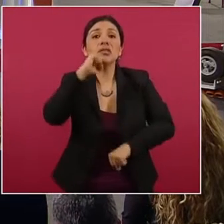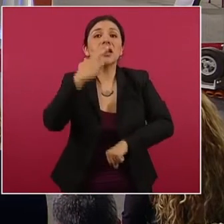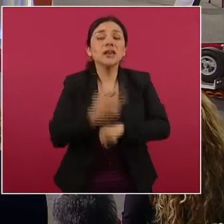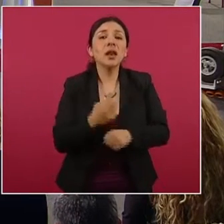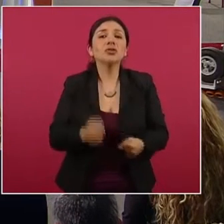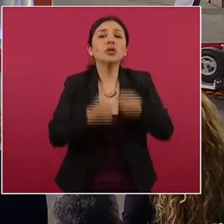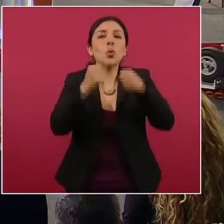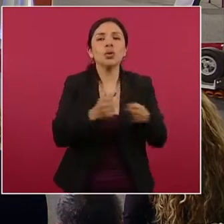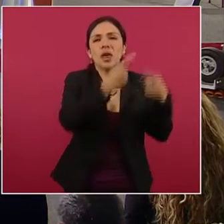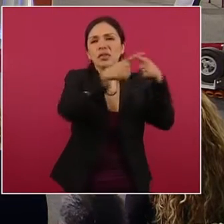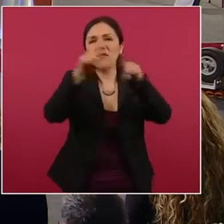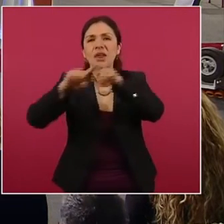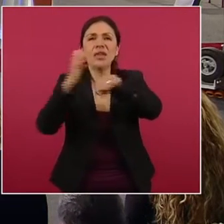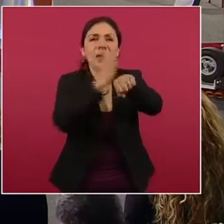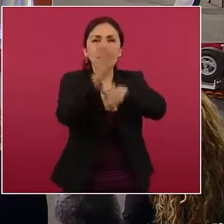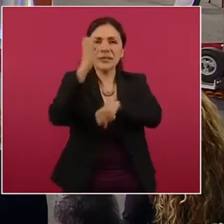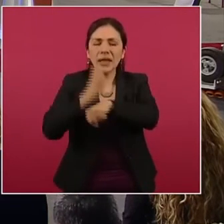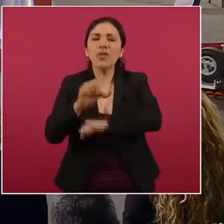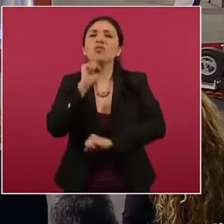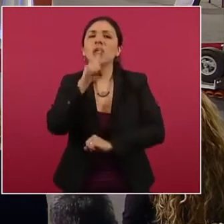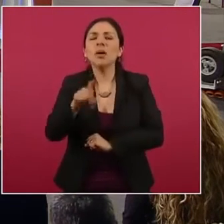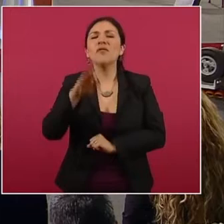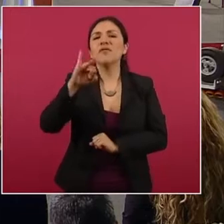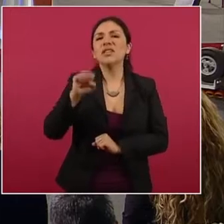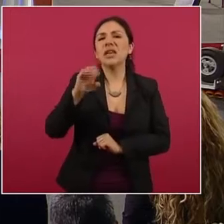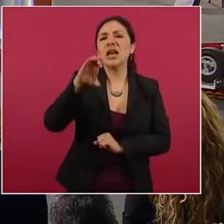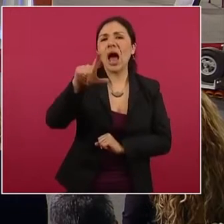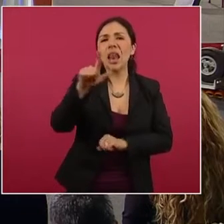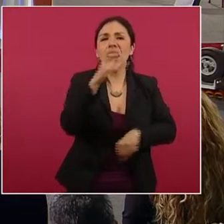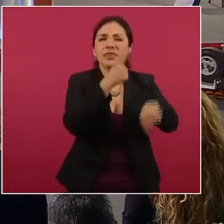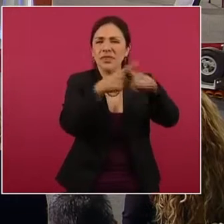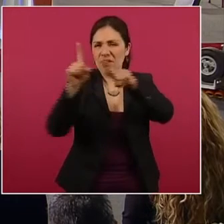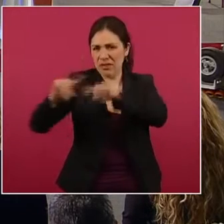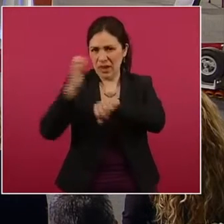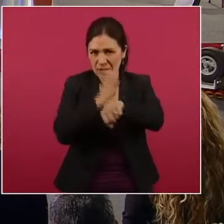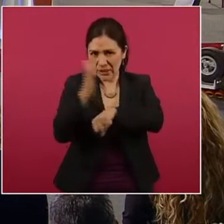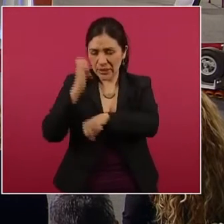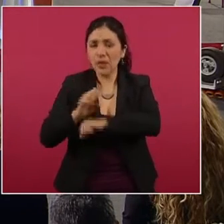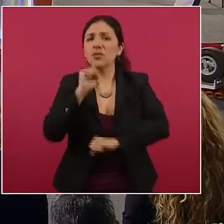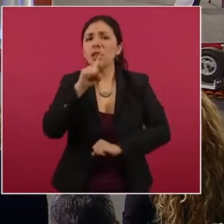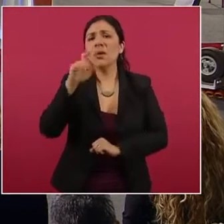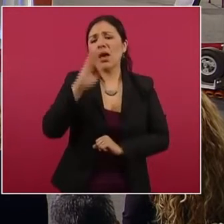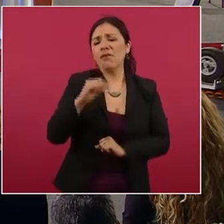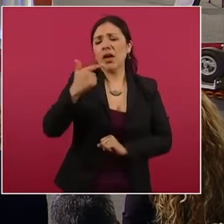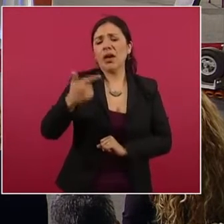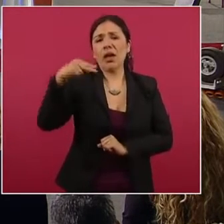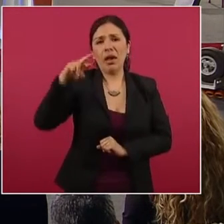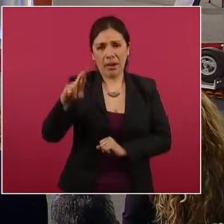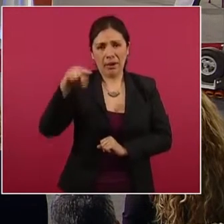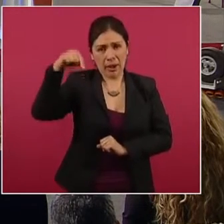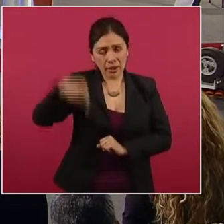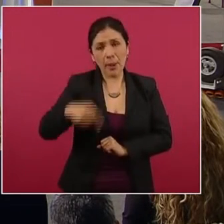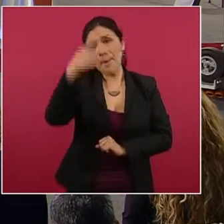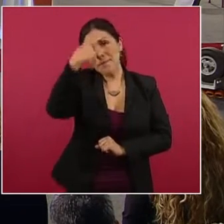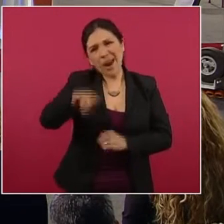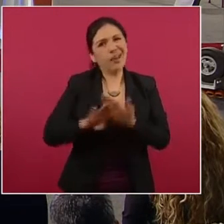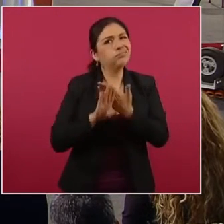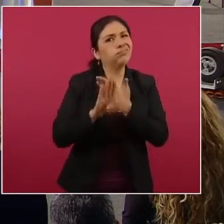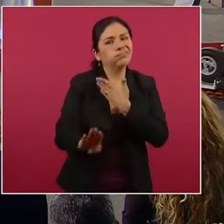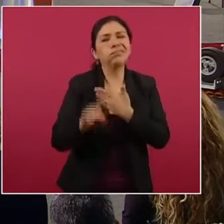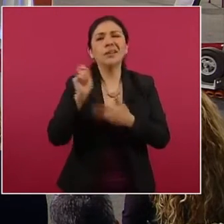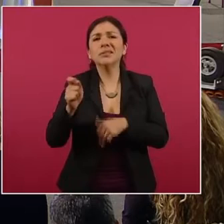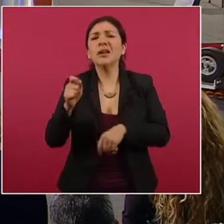Seguridad de los Estados, las Fiscalías de los Estados y la Fiscalía General de la República, para combatir la